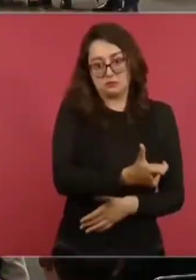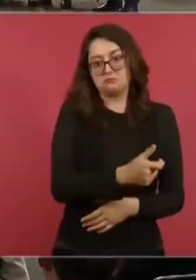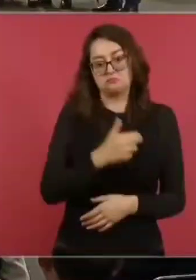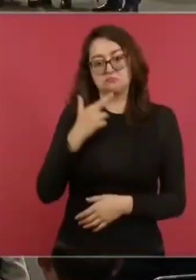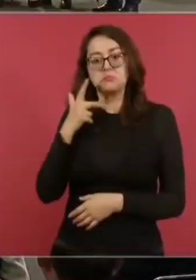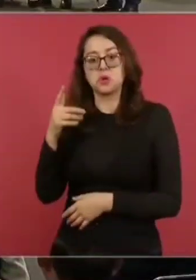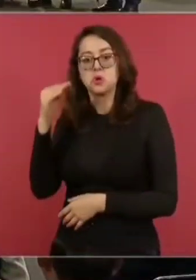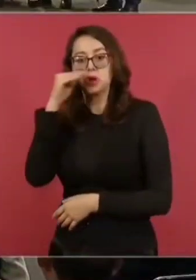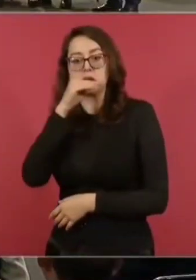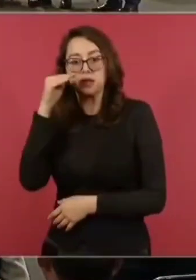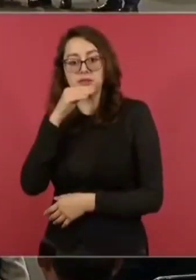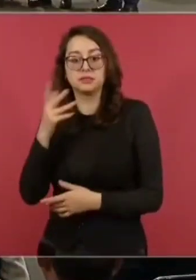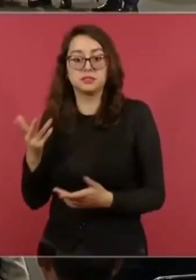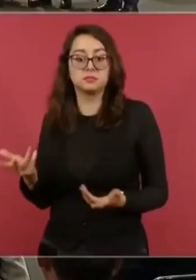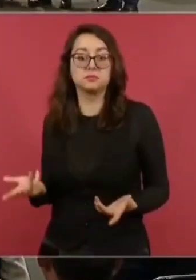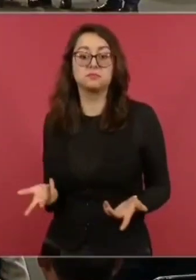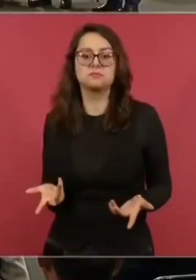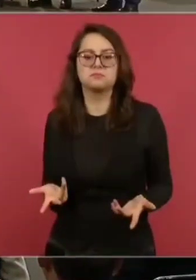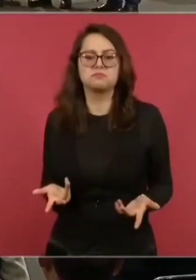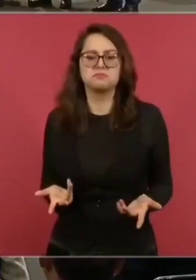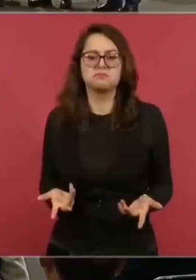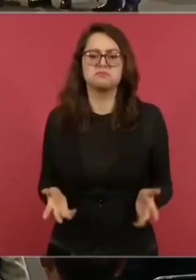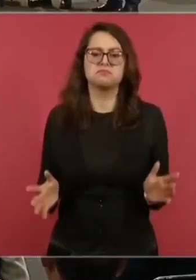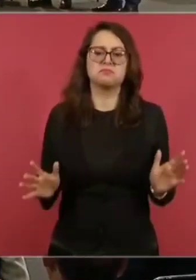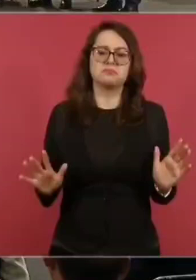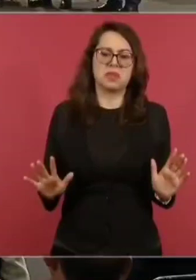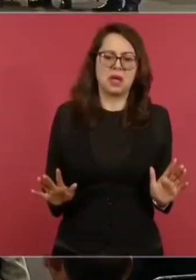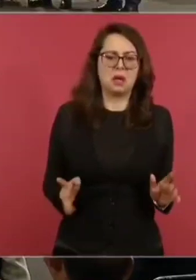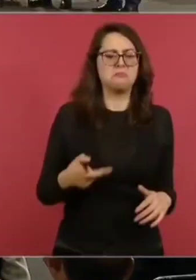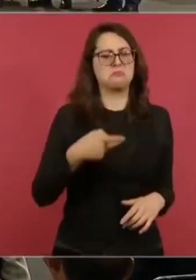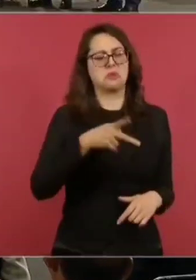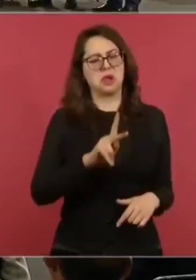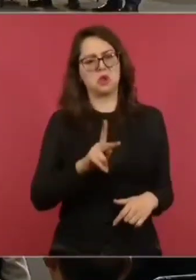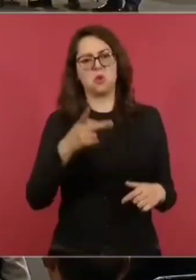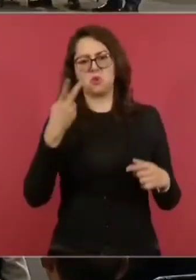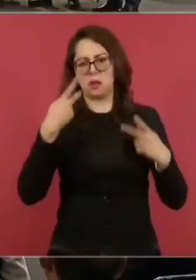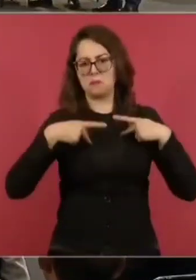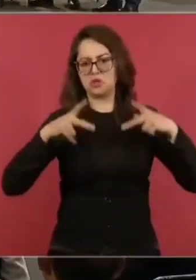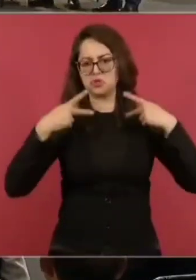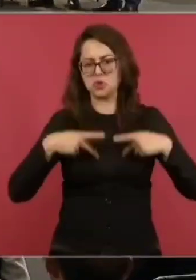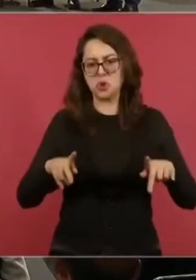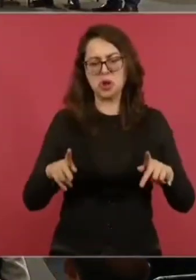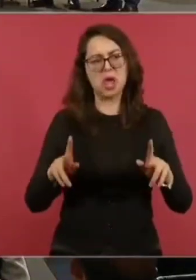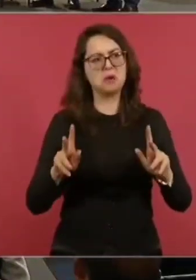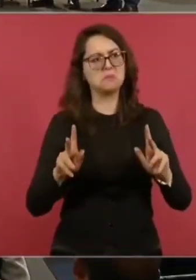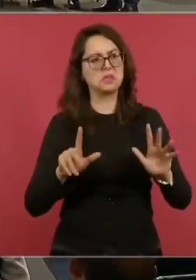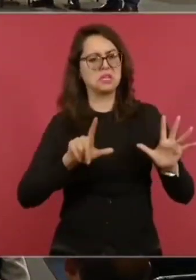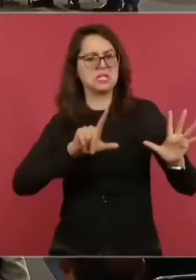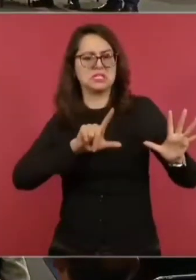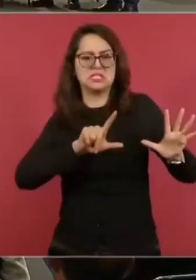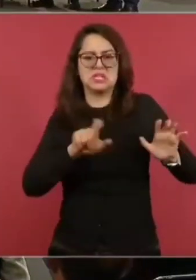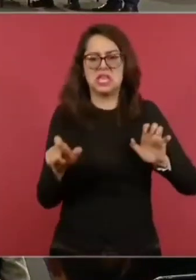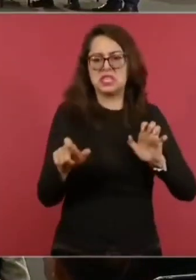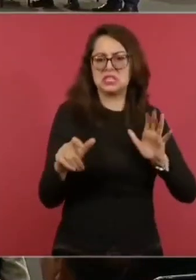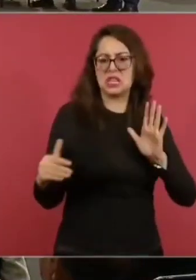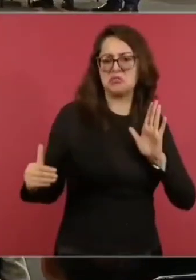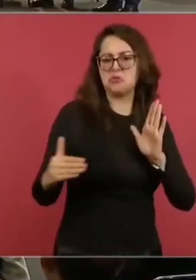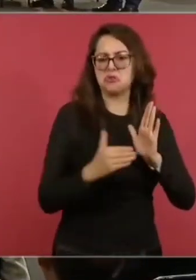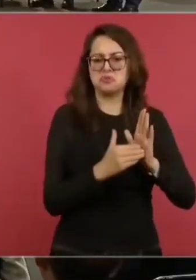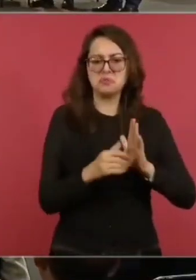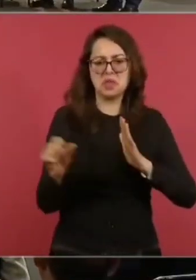Ahora para el que gana 700 mil pesos mensuales, es como quitarle,